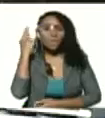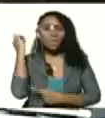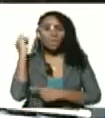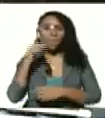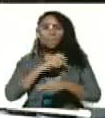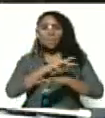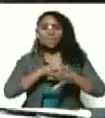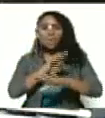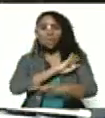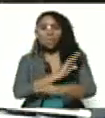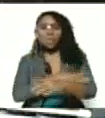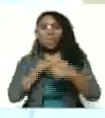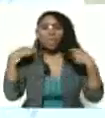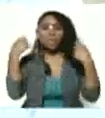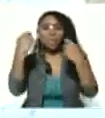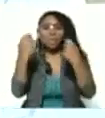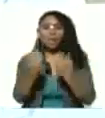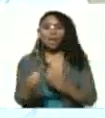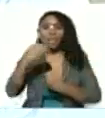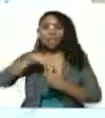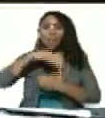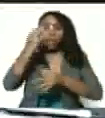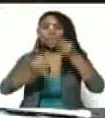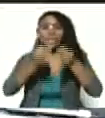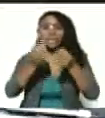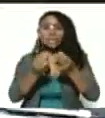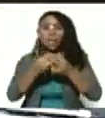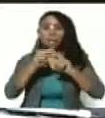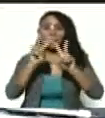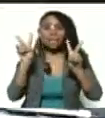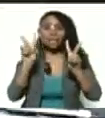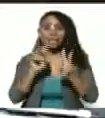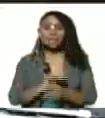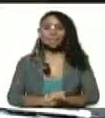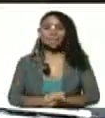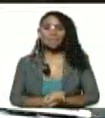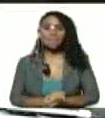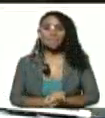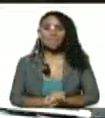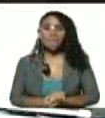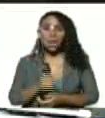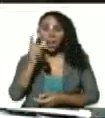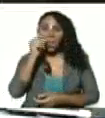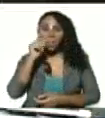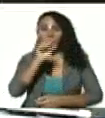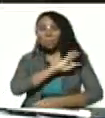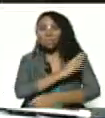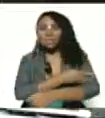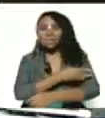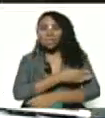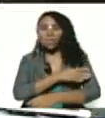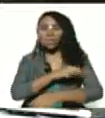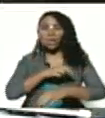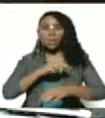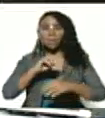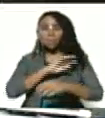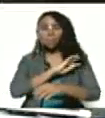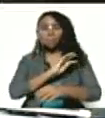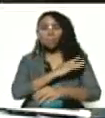ministra del Poder Popular para Interior y Justicia. Al ministro del Poder Popular para la Salud,